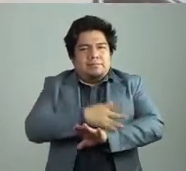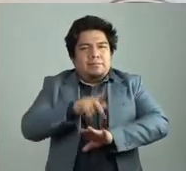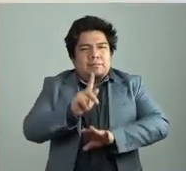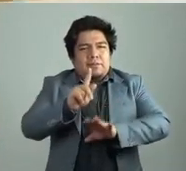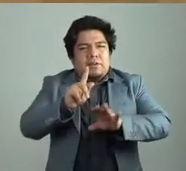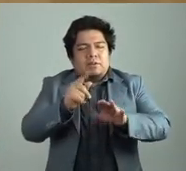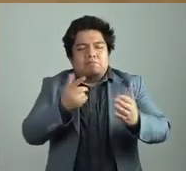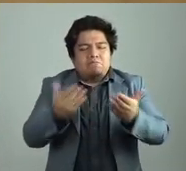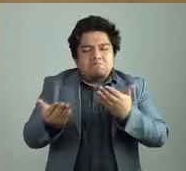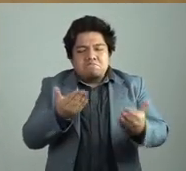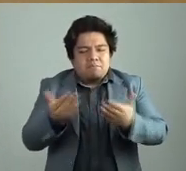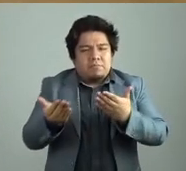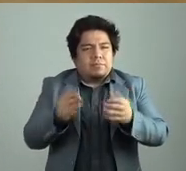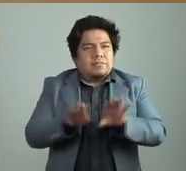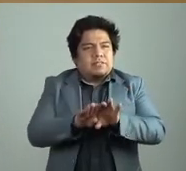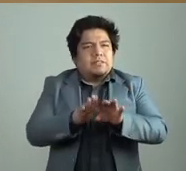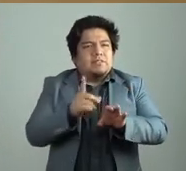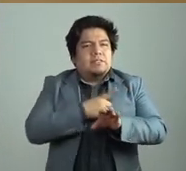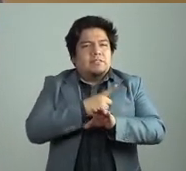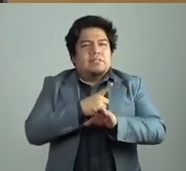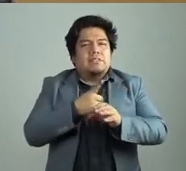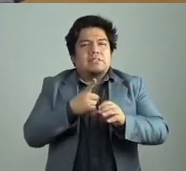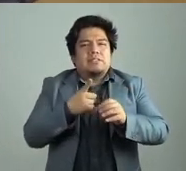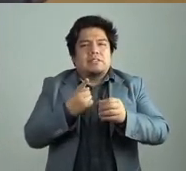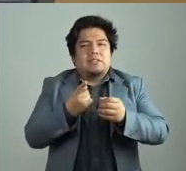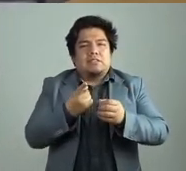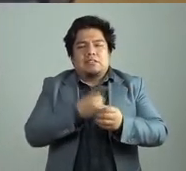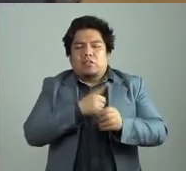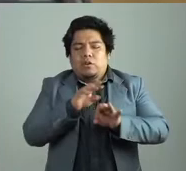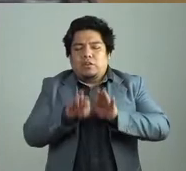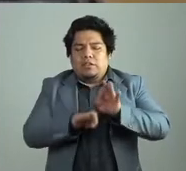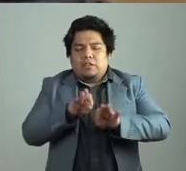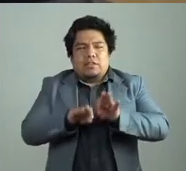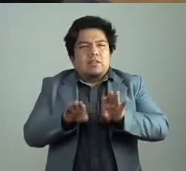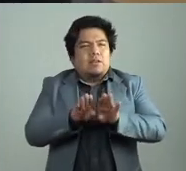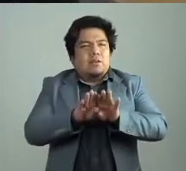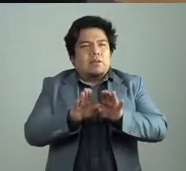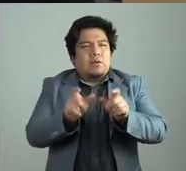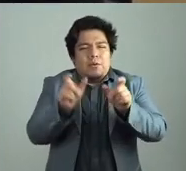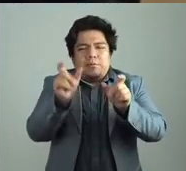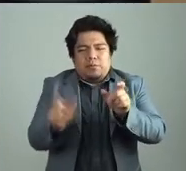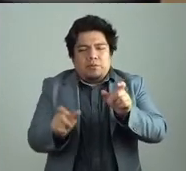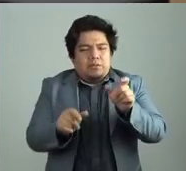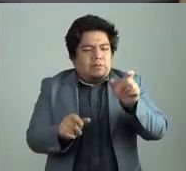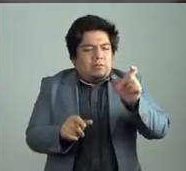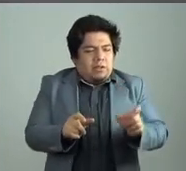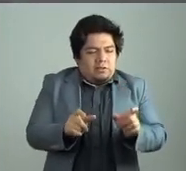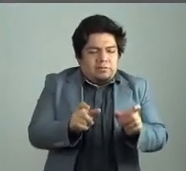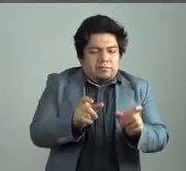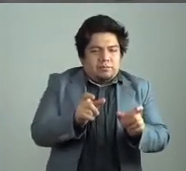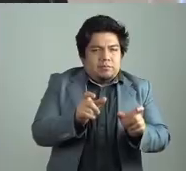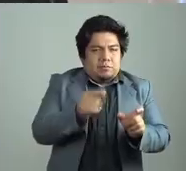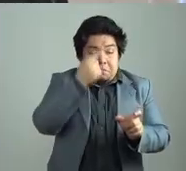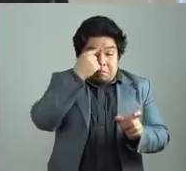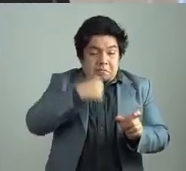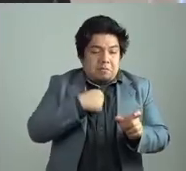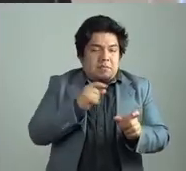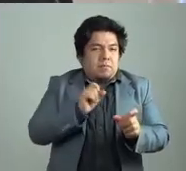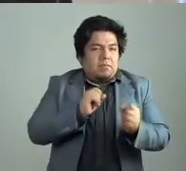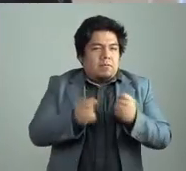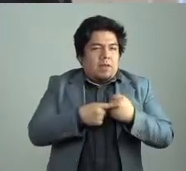ampliando, ¿no? La idea de buscar un sistema de escritura, pues sí es un rito, ¿no? O sea, para mí es un rito básico, ¿no?